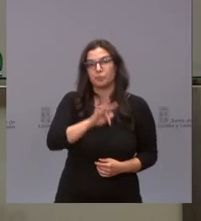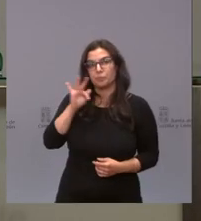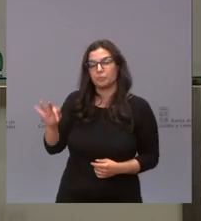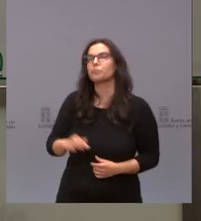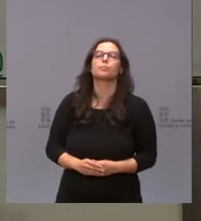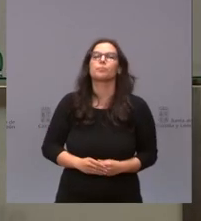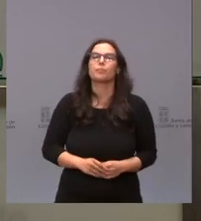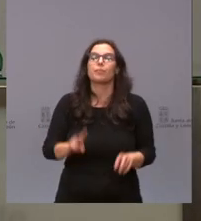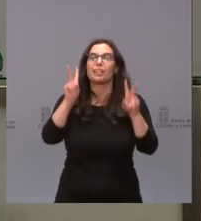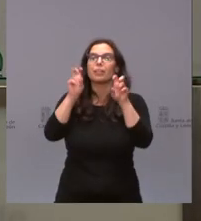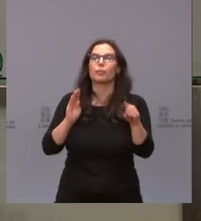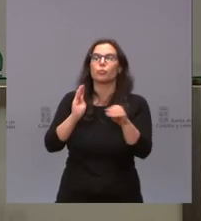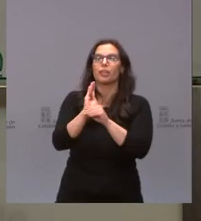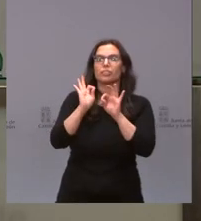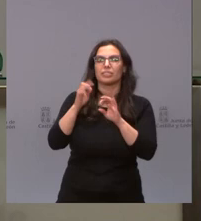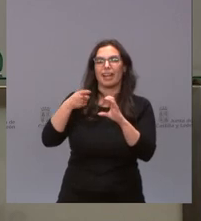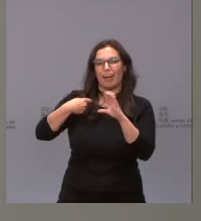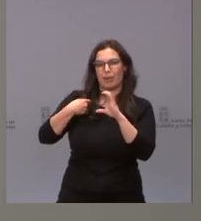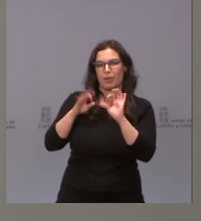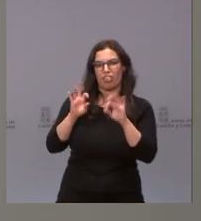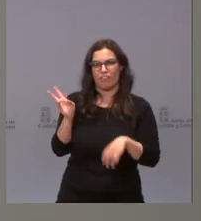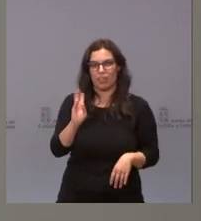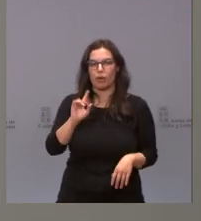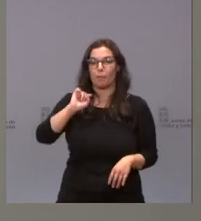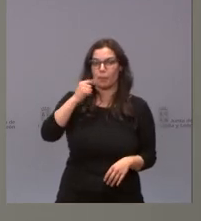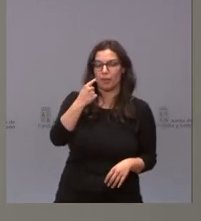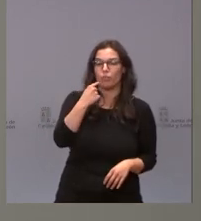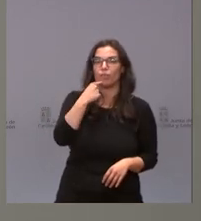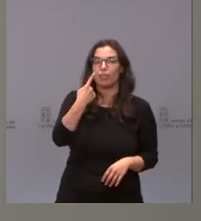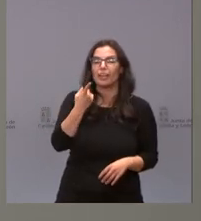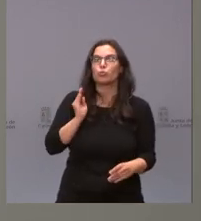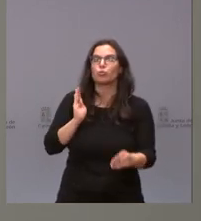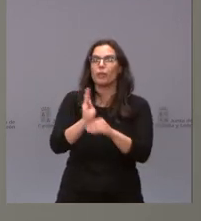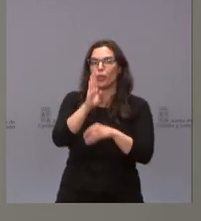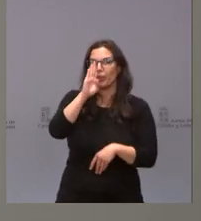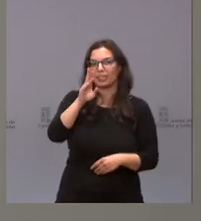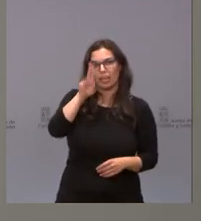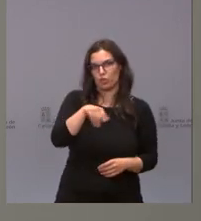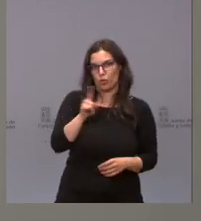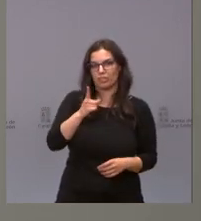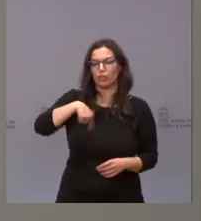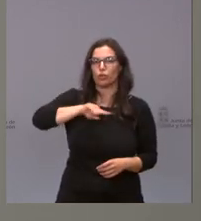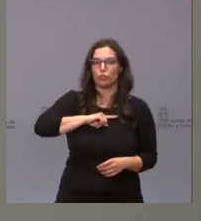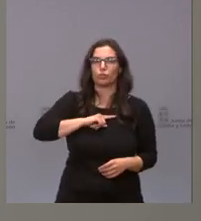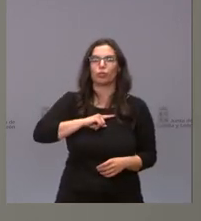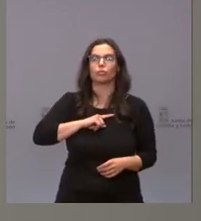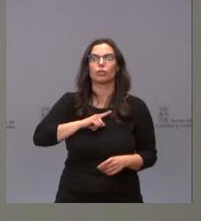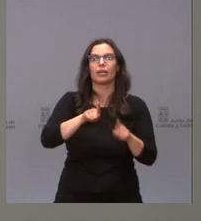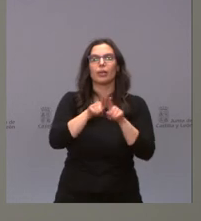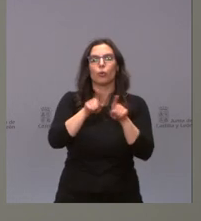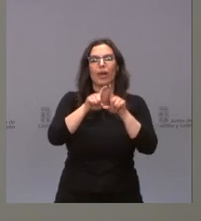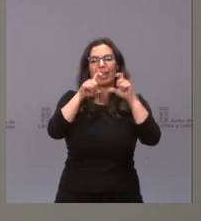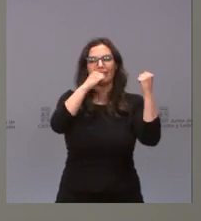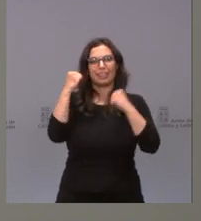Respecto a las subvenciones a la Cámara de Valladolid en primer lugar decir que no es una subvención directa nosotros damos como entidad tutelante la